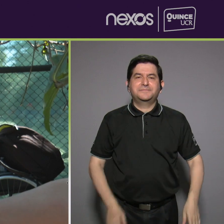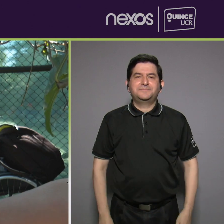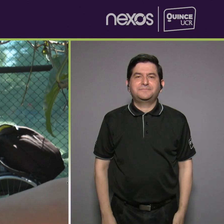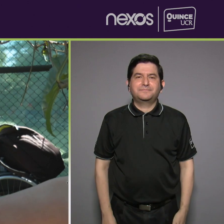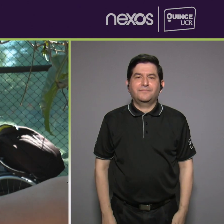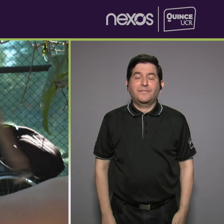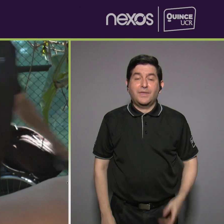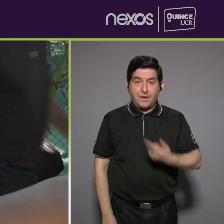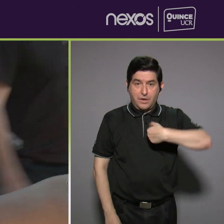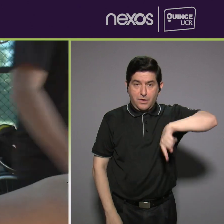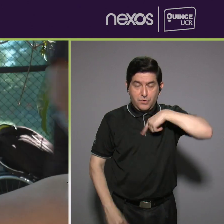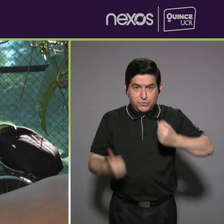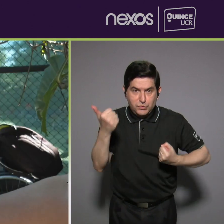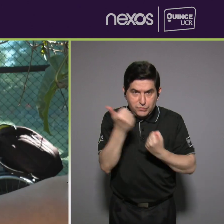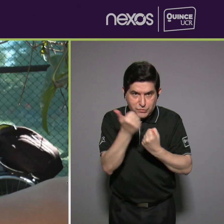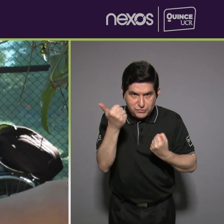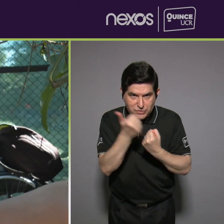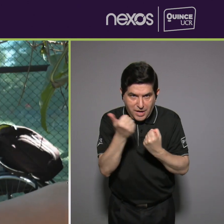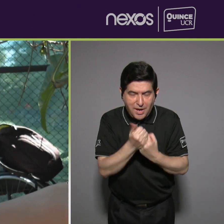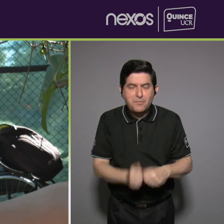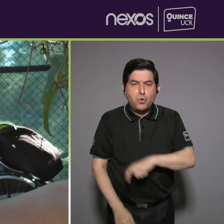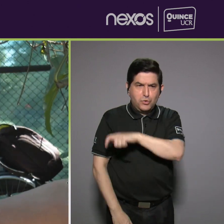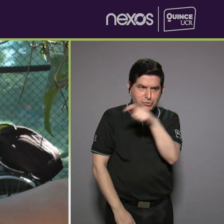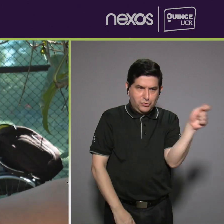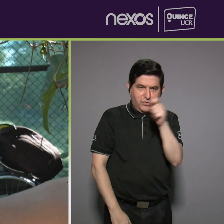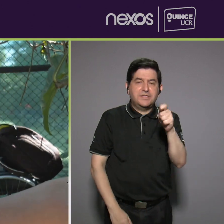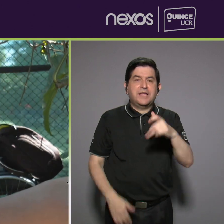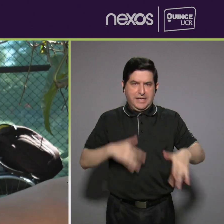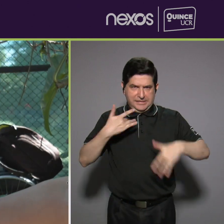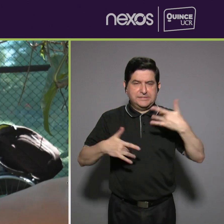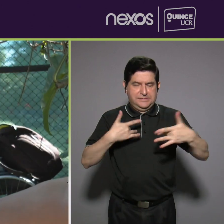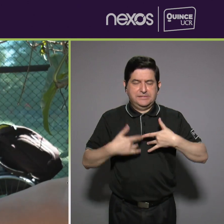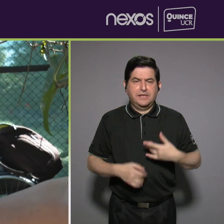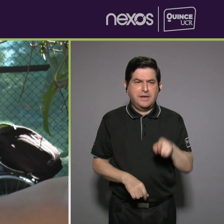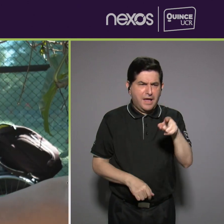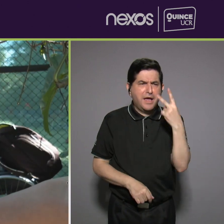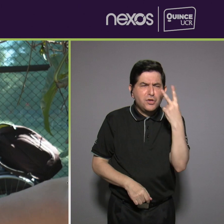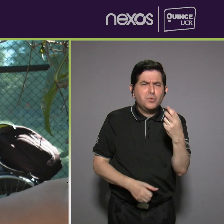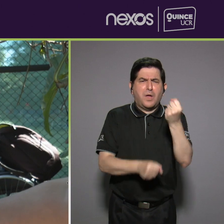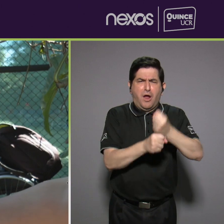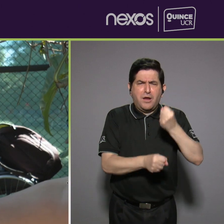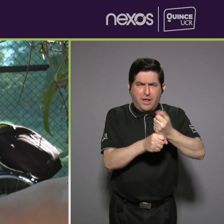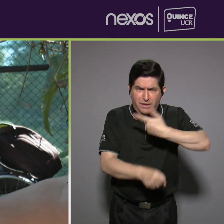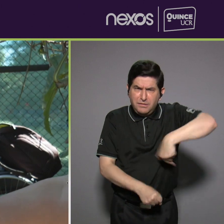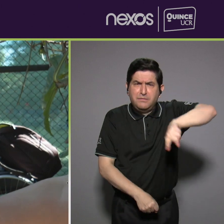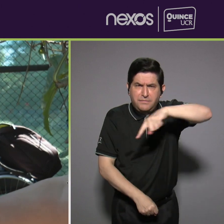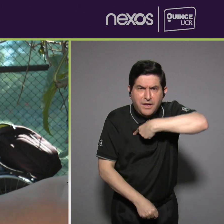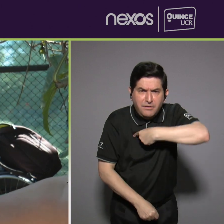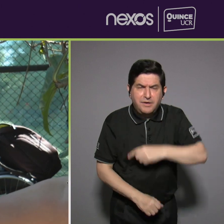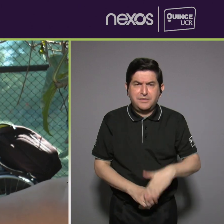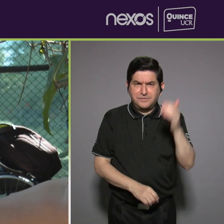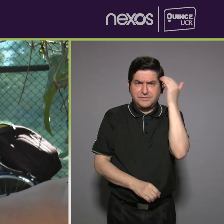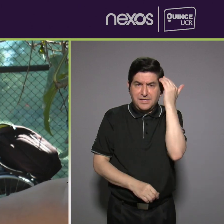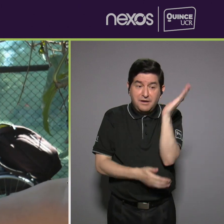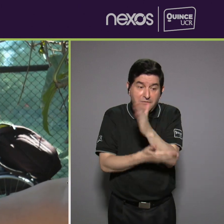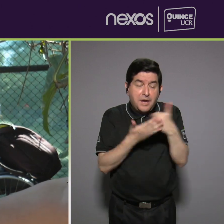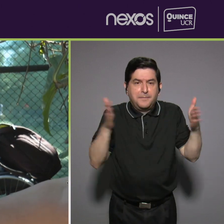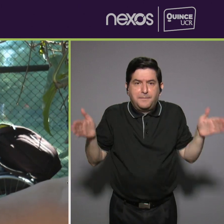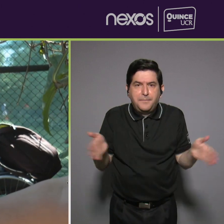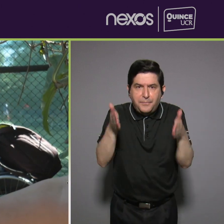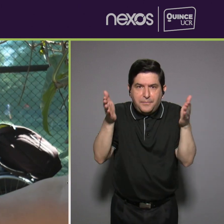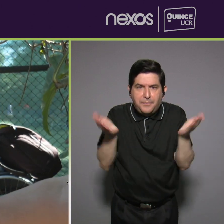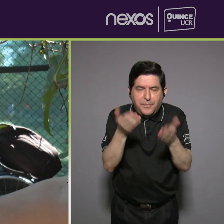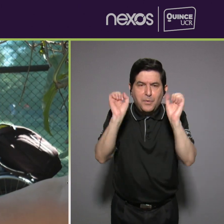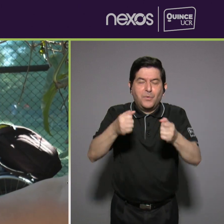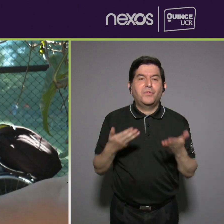Hemos tenido el apoyo de tenis convencional, han visto el esfuerzo que hacemos y sabemos que eso es parte de la motivación